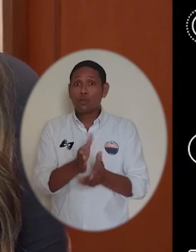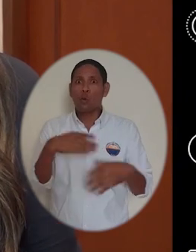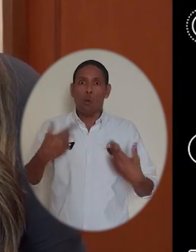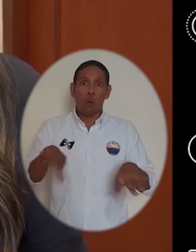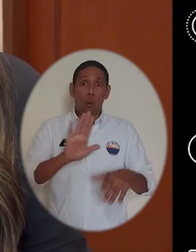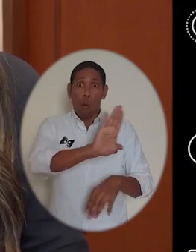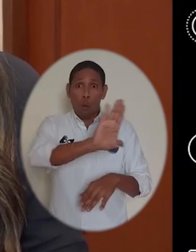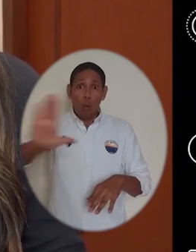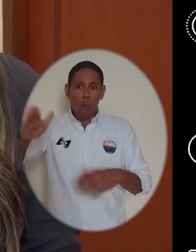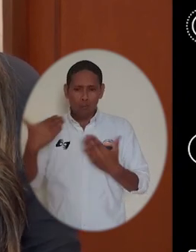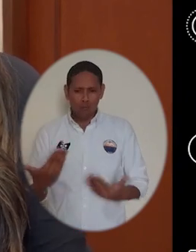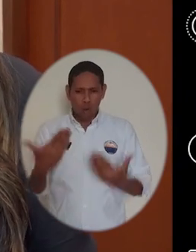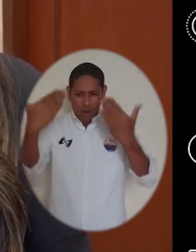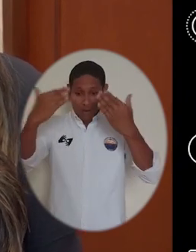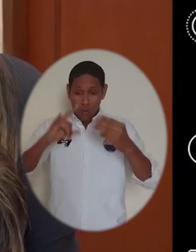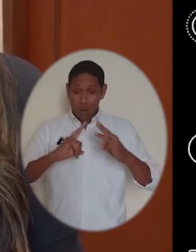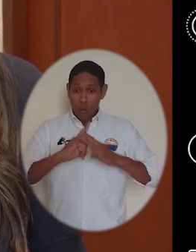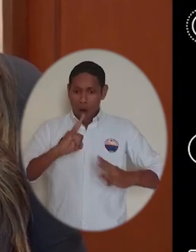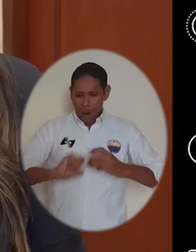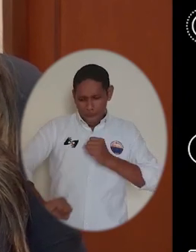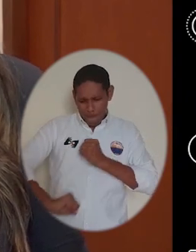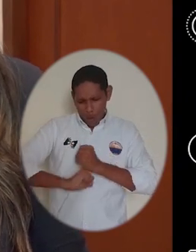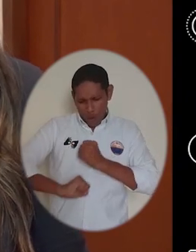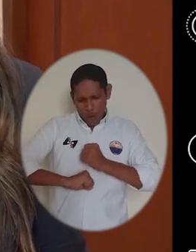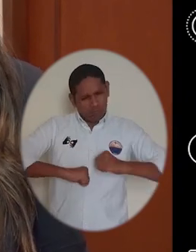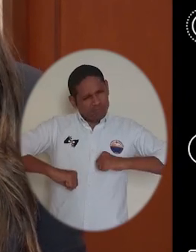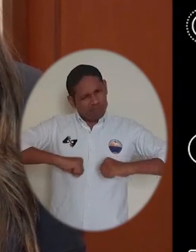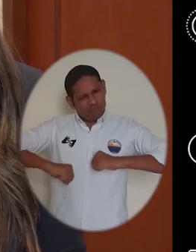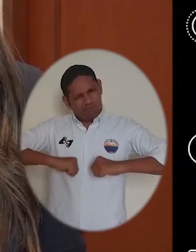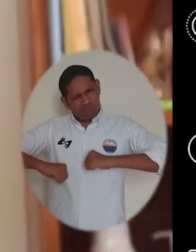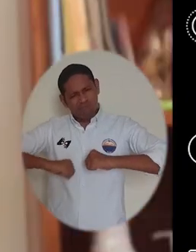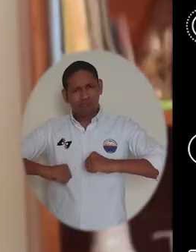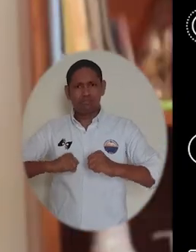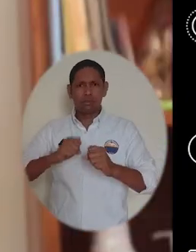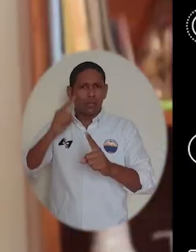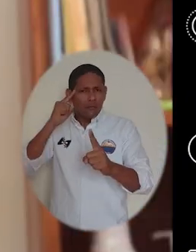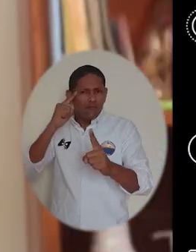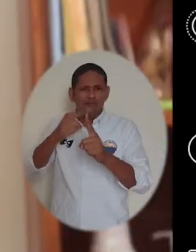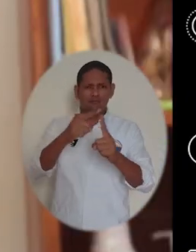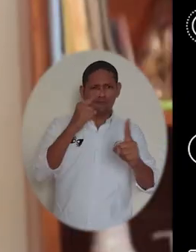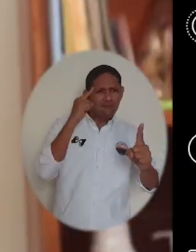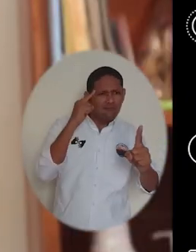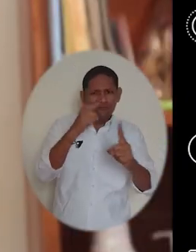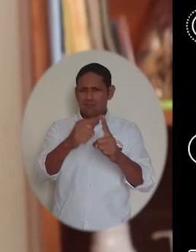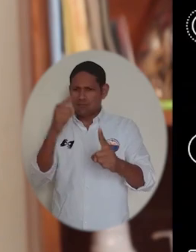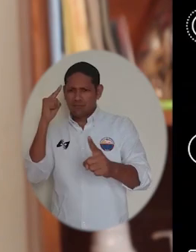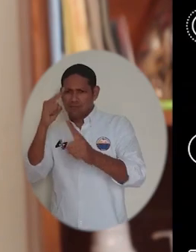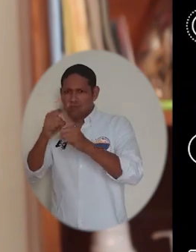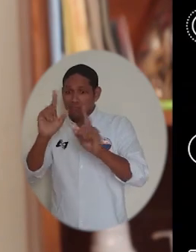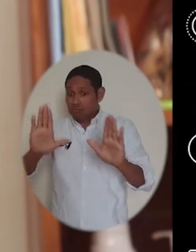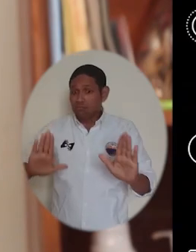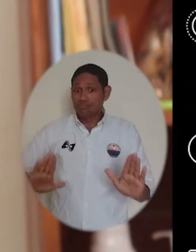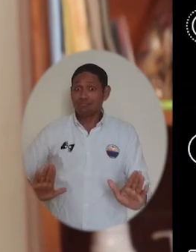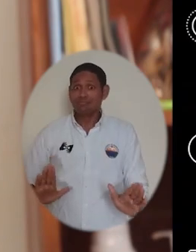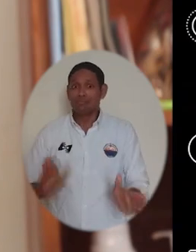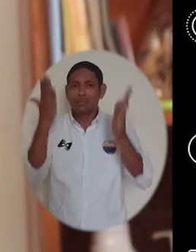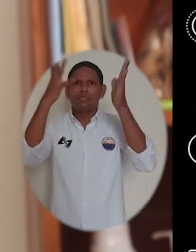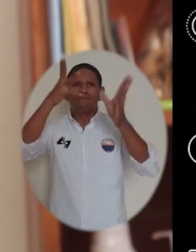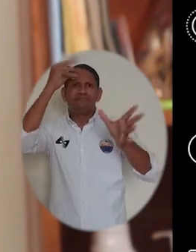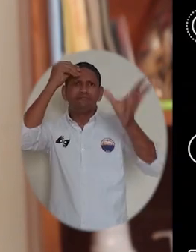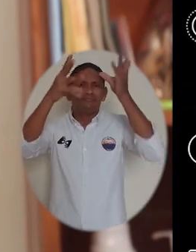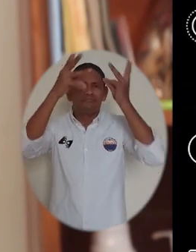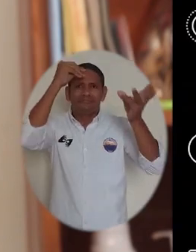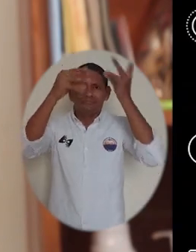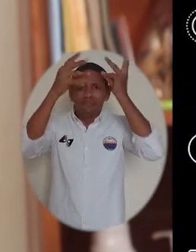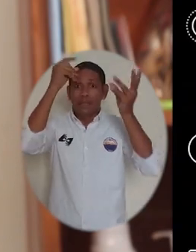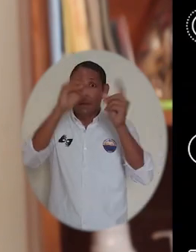Estudiantes, ustedes son el motor que mantiene en movimiento esta alma mater. Detrás de cada acción y cada iniciativa está el propósito